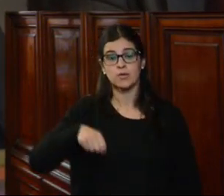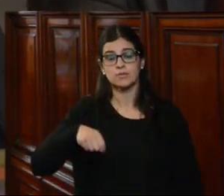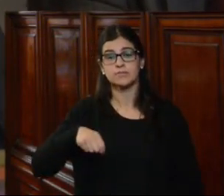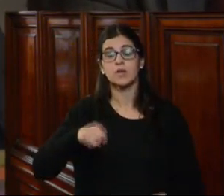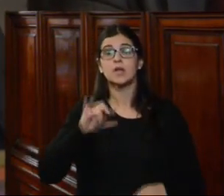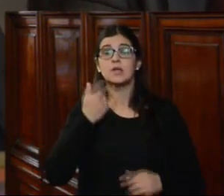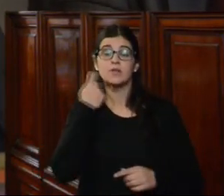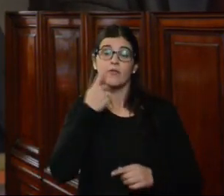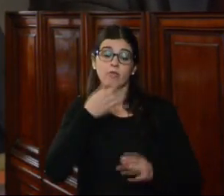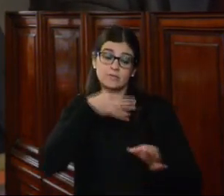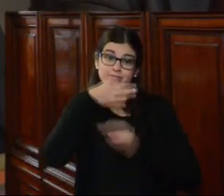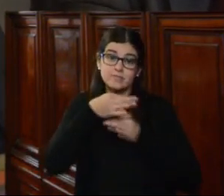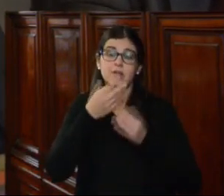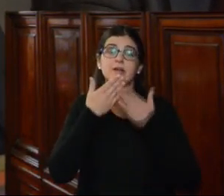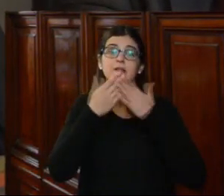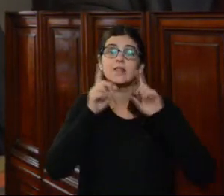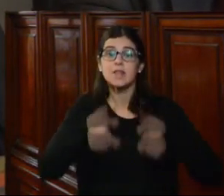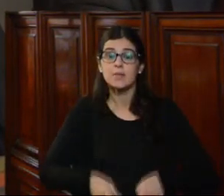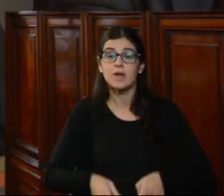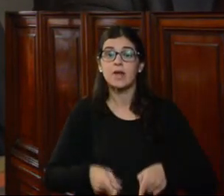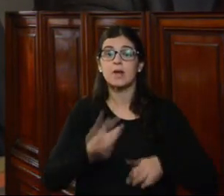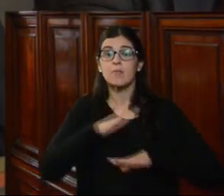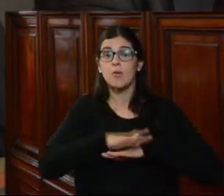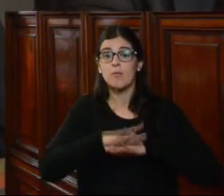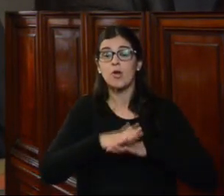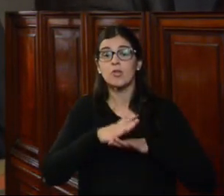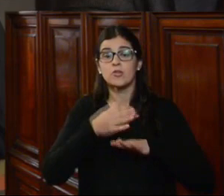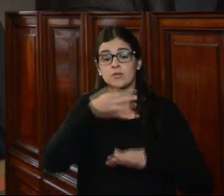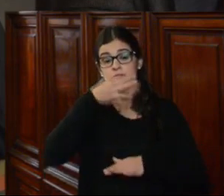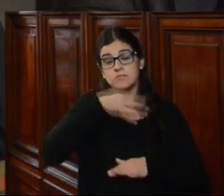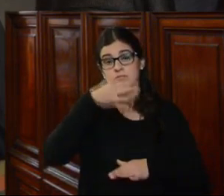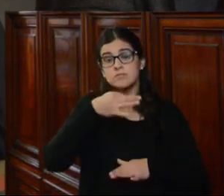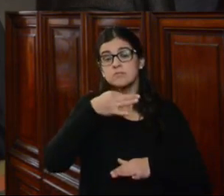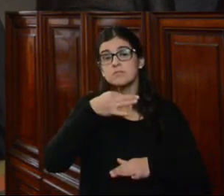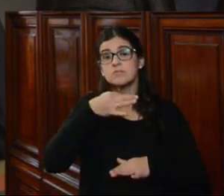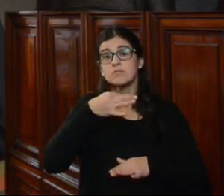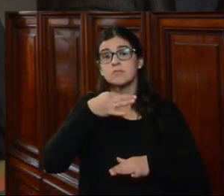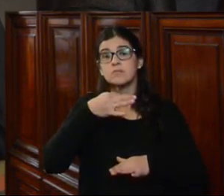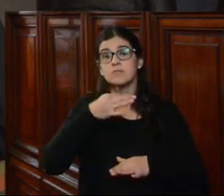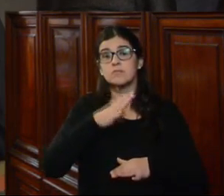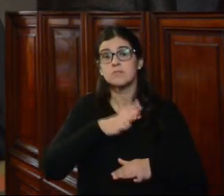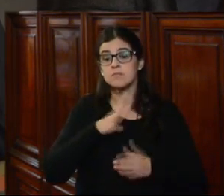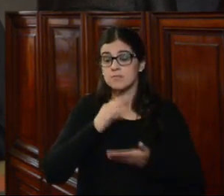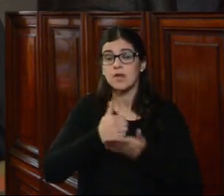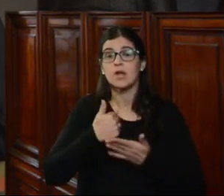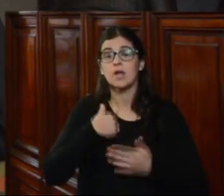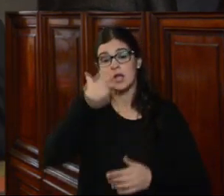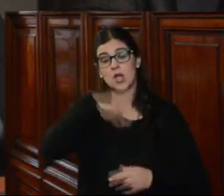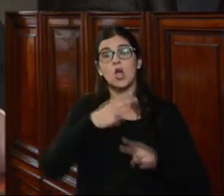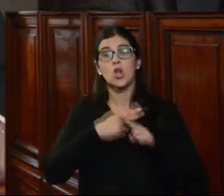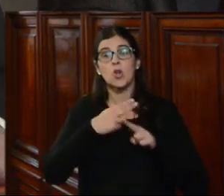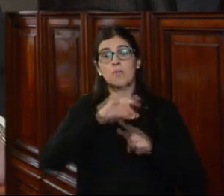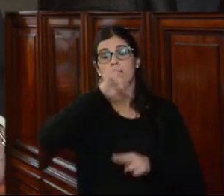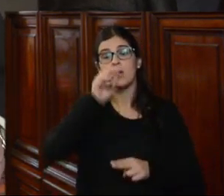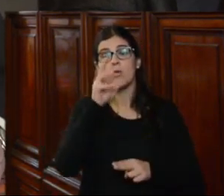Sí, omití decir que agradeceremos que en el momento de hacer uso de la palabra la persona se presente y la institución... Mi nombre es